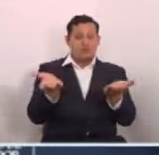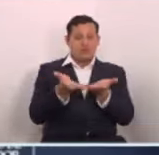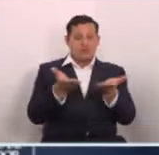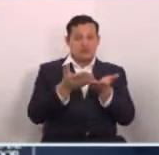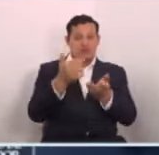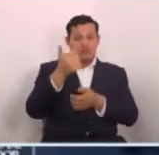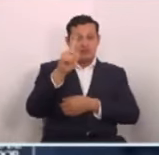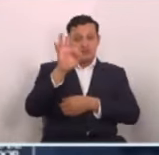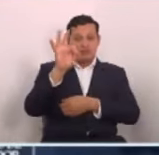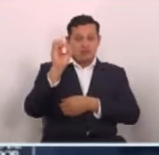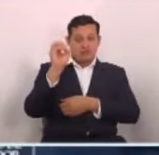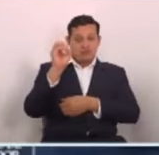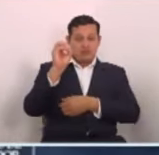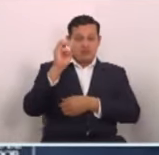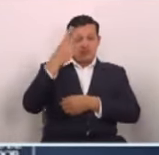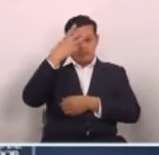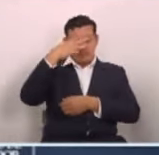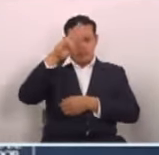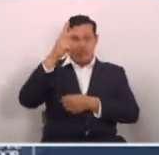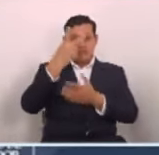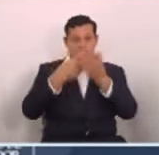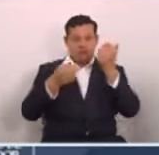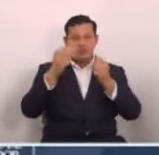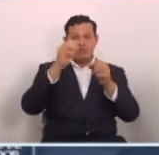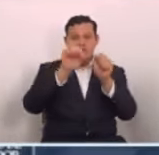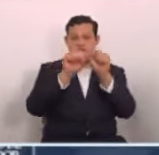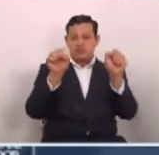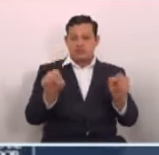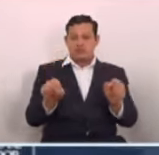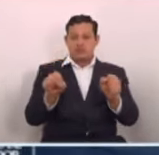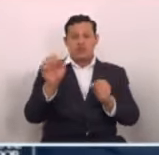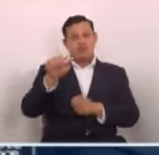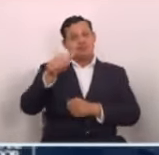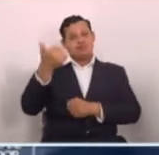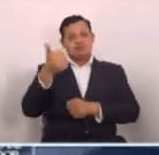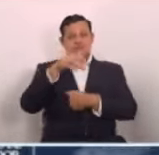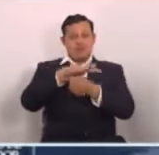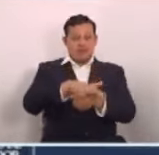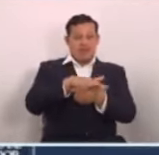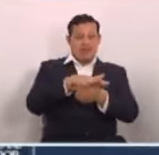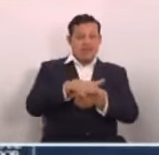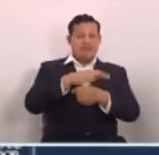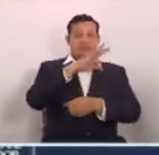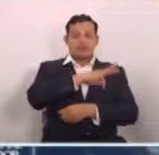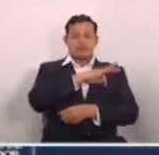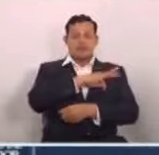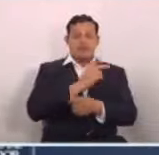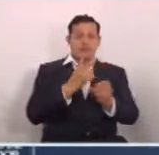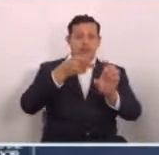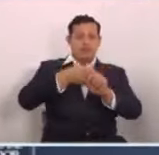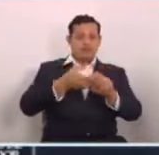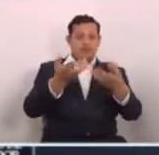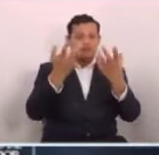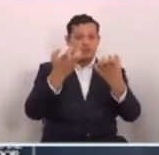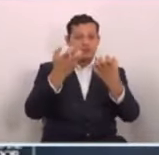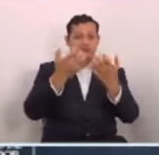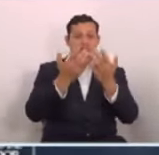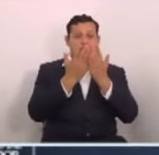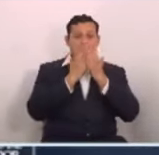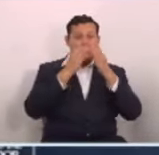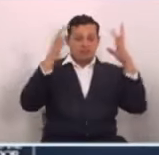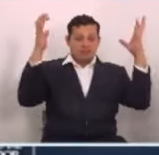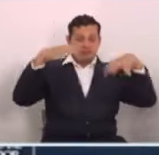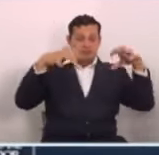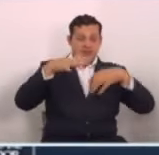sobre el Golfo de México. Ambos sistemas del que hablabas tú y esta otra baja presión favorecen el ingreso de abundante humedad desde